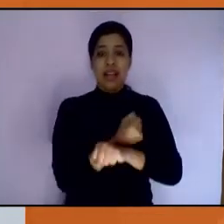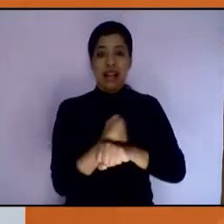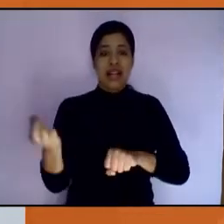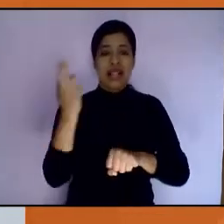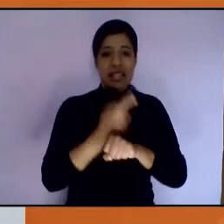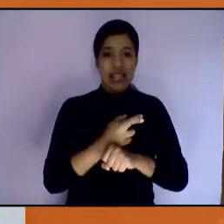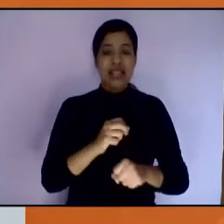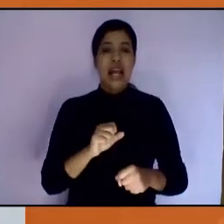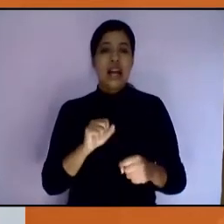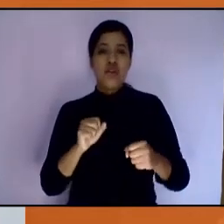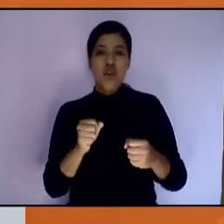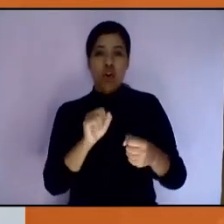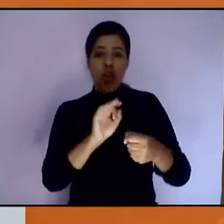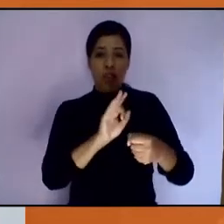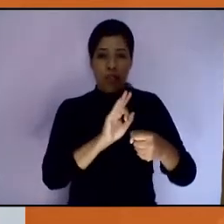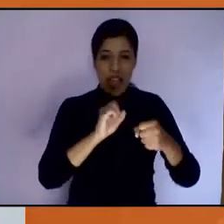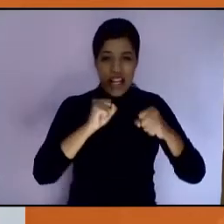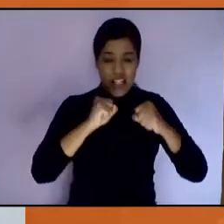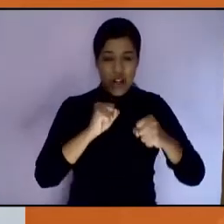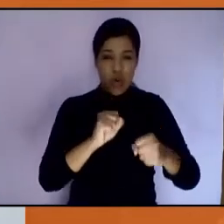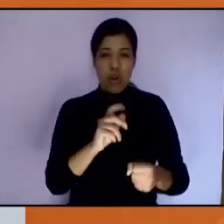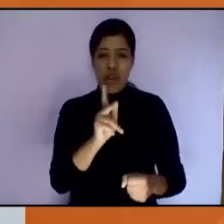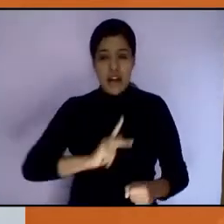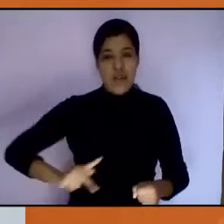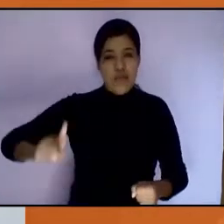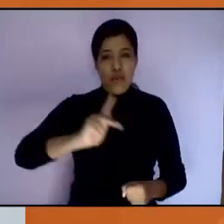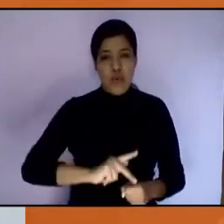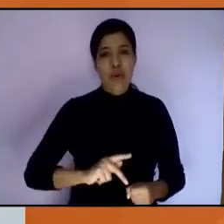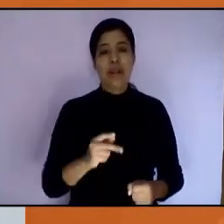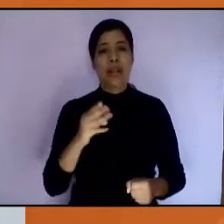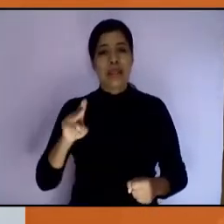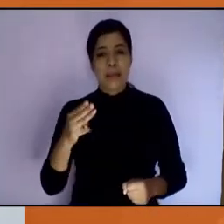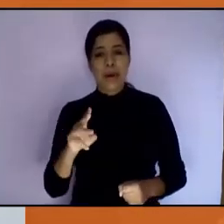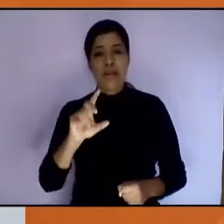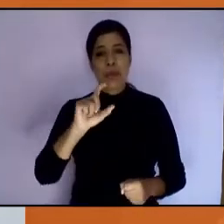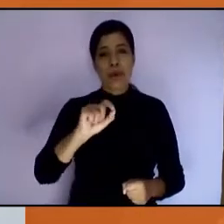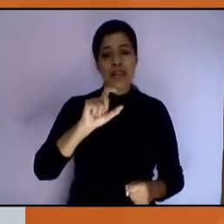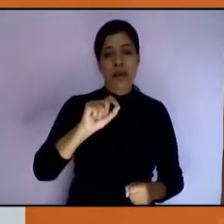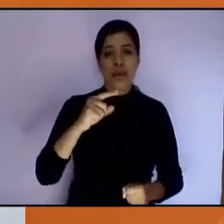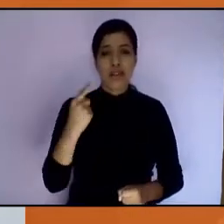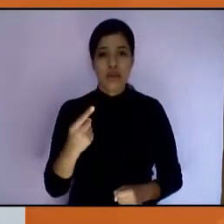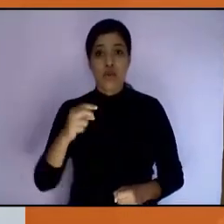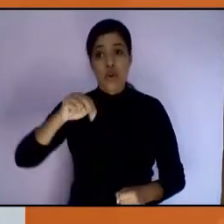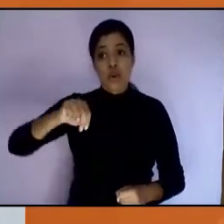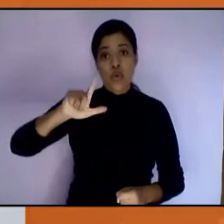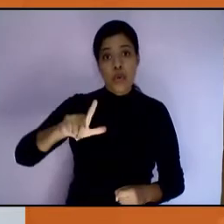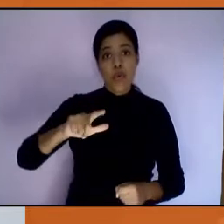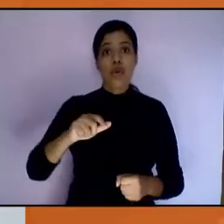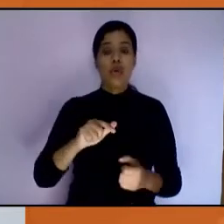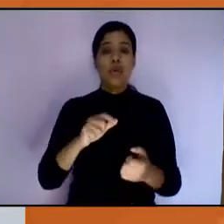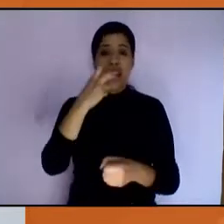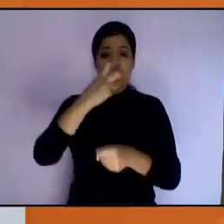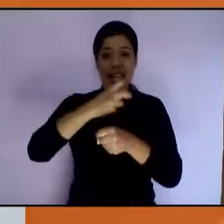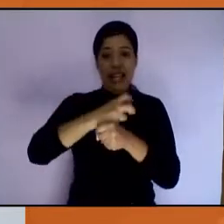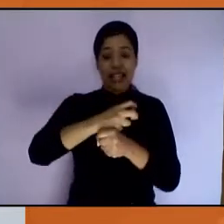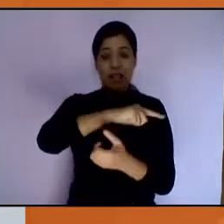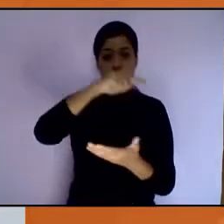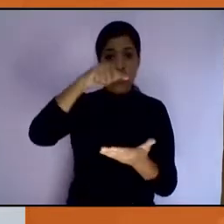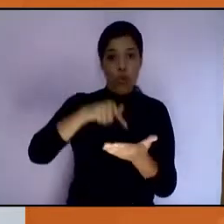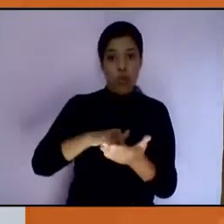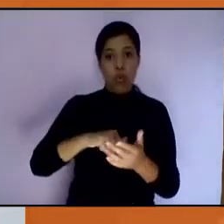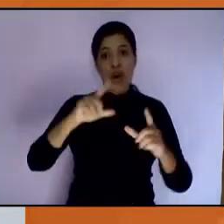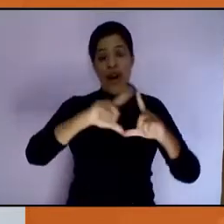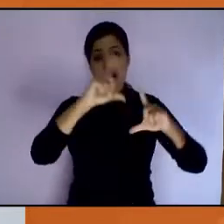de Seguridad Pública, correspondiente al mes de mayo del 2021, Nuevo León se ubicó en el segundo lugar a nivel nacional,